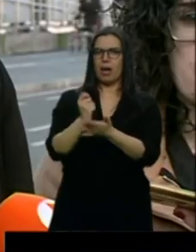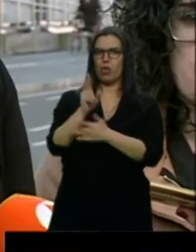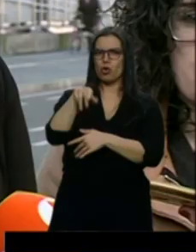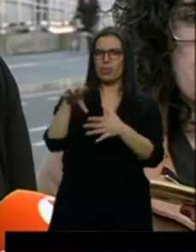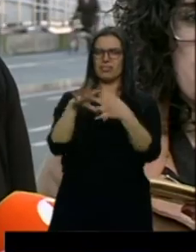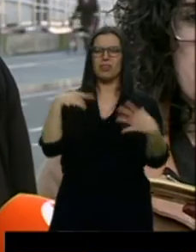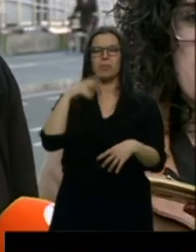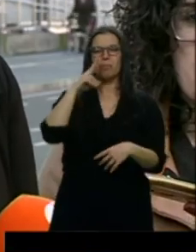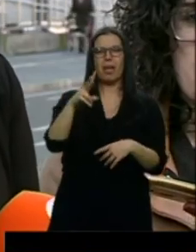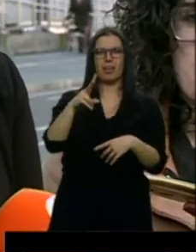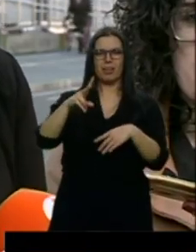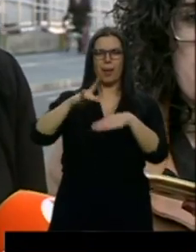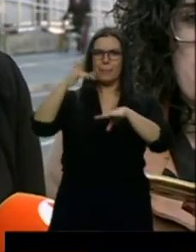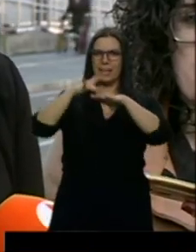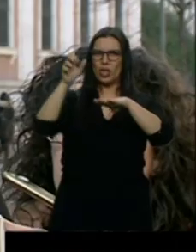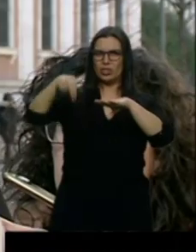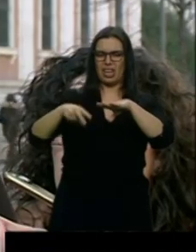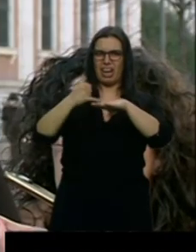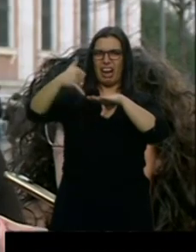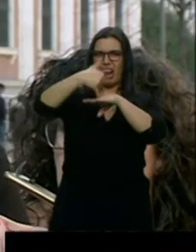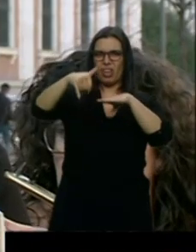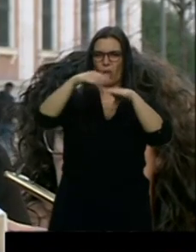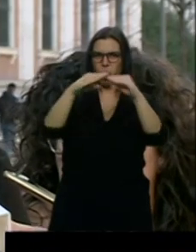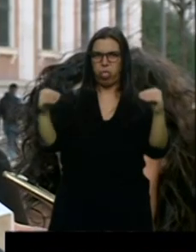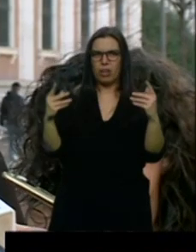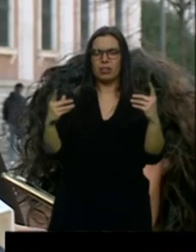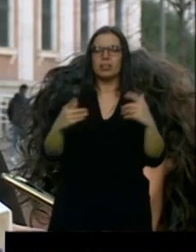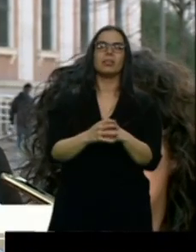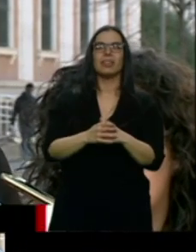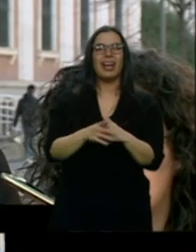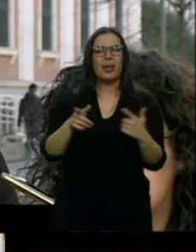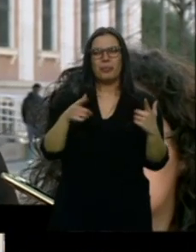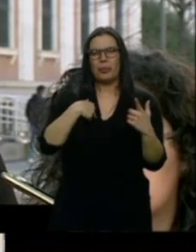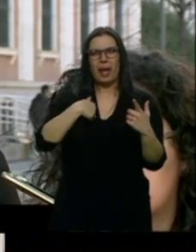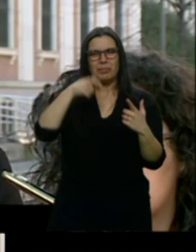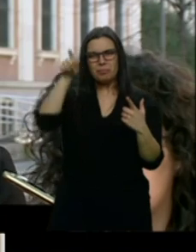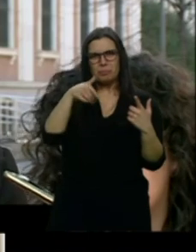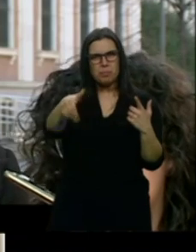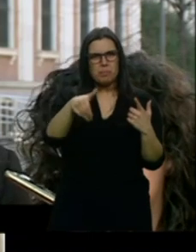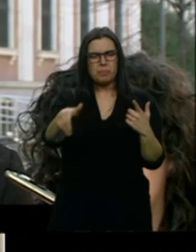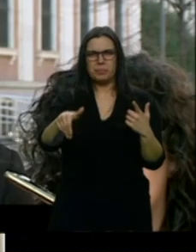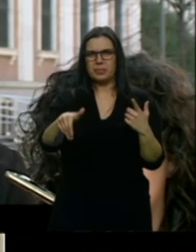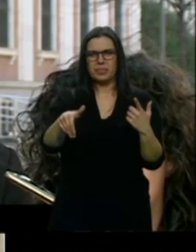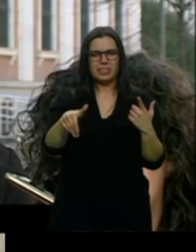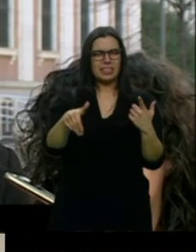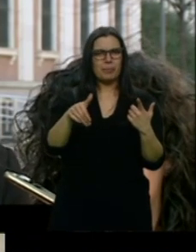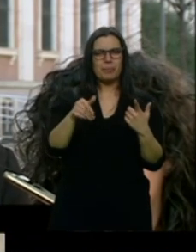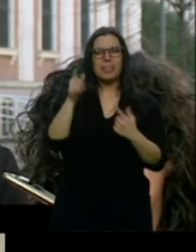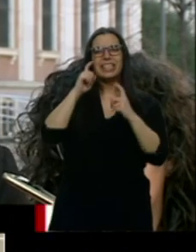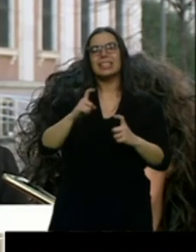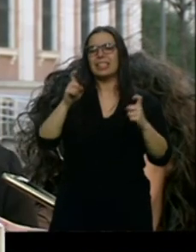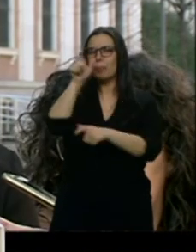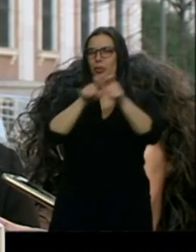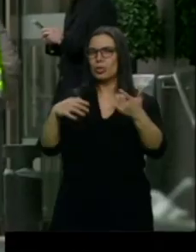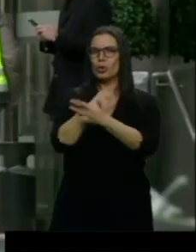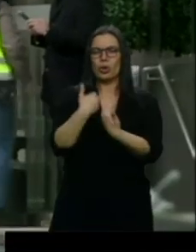brillo y ellos habían comprado un féretro con brillo. Es tan miserable que vamos a intentar que todo el que haya sido responsable por estos delitos cometidos